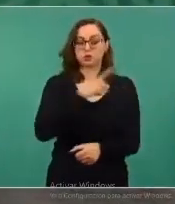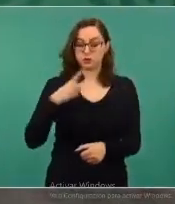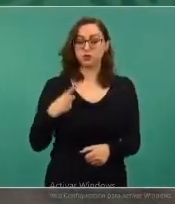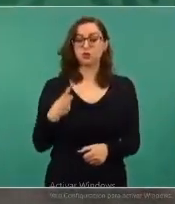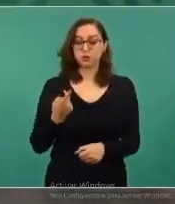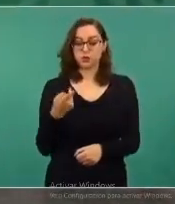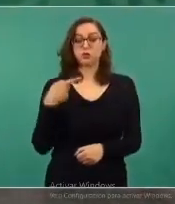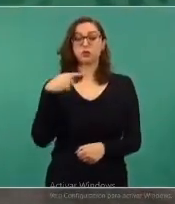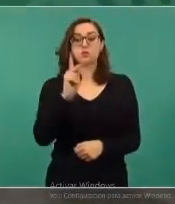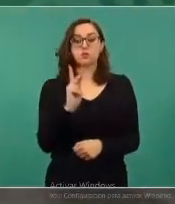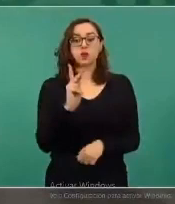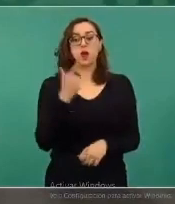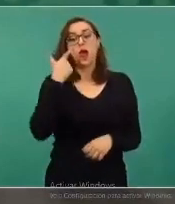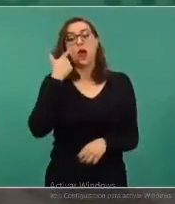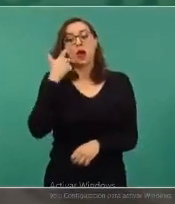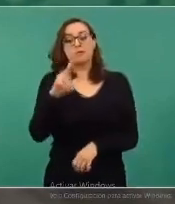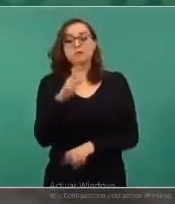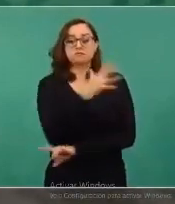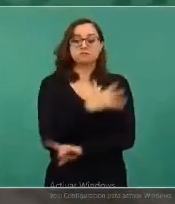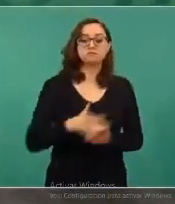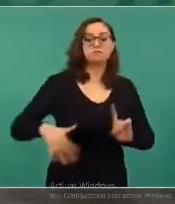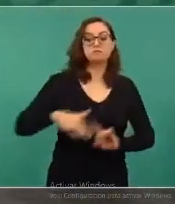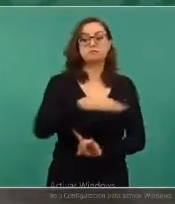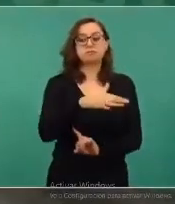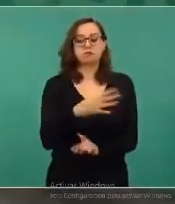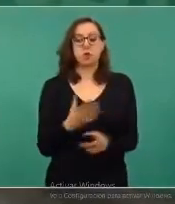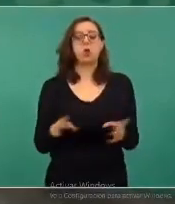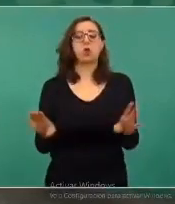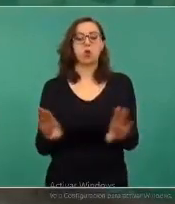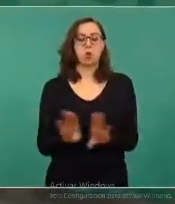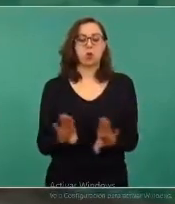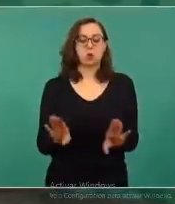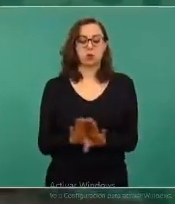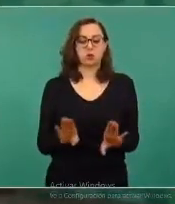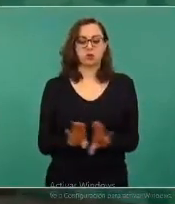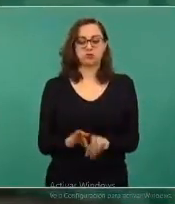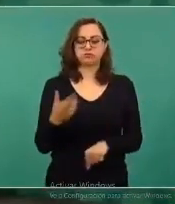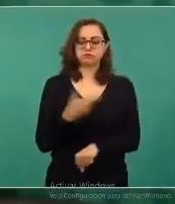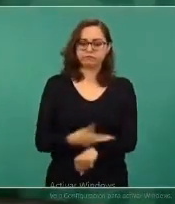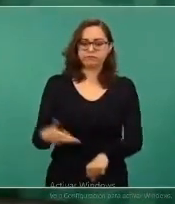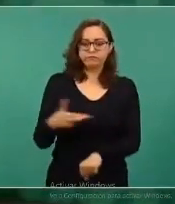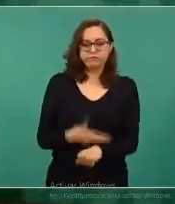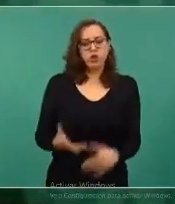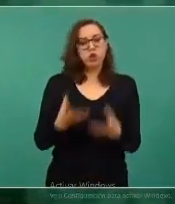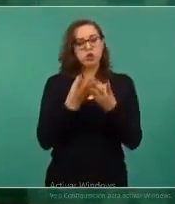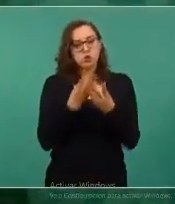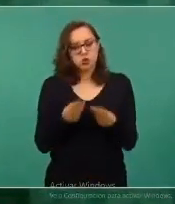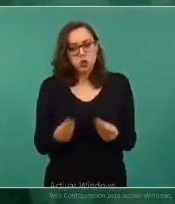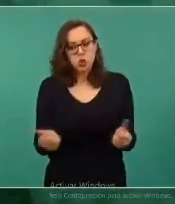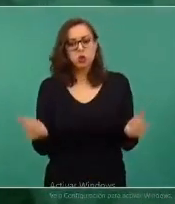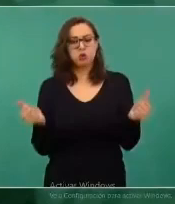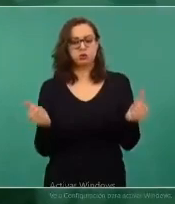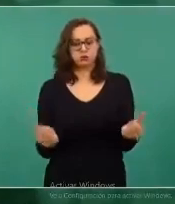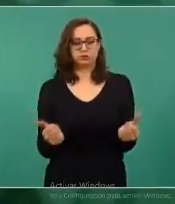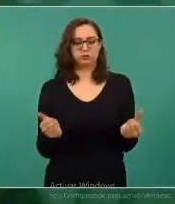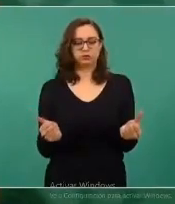en qué condiciones se llega a un arreglo sin que